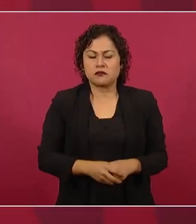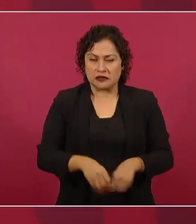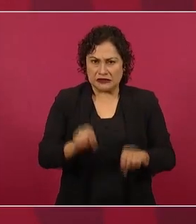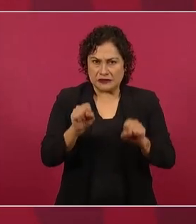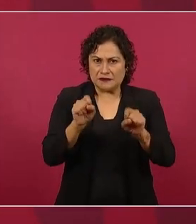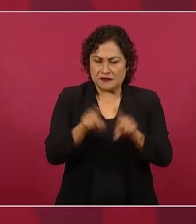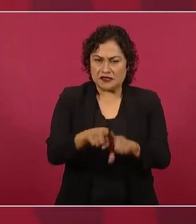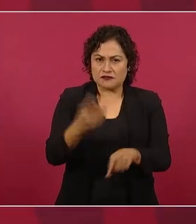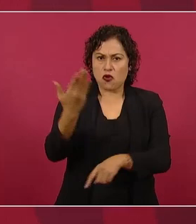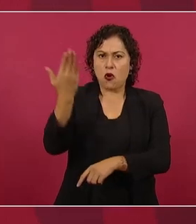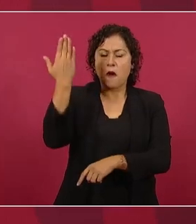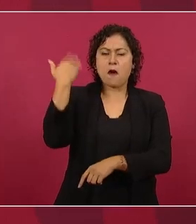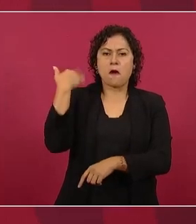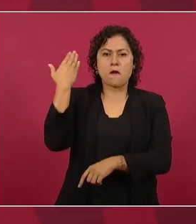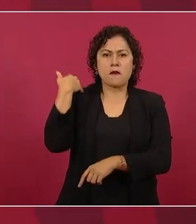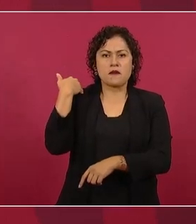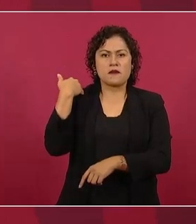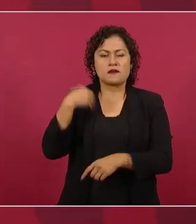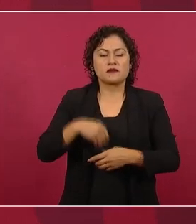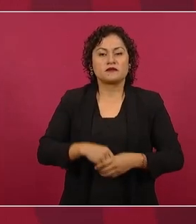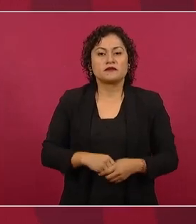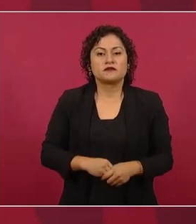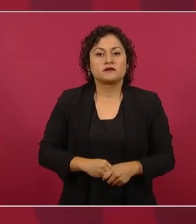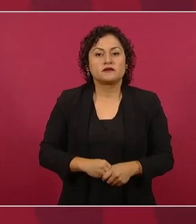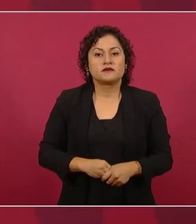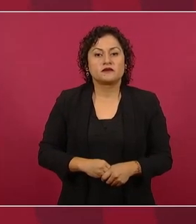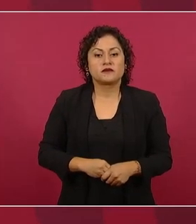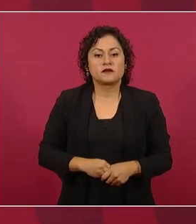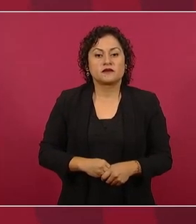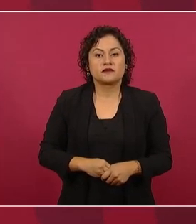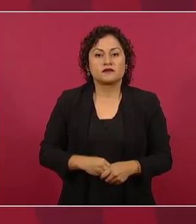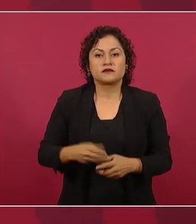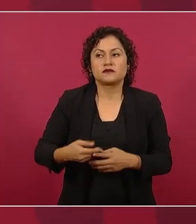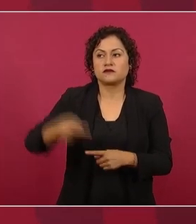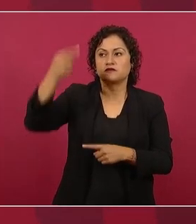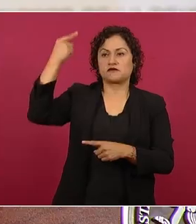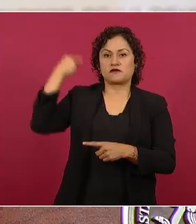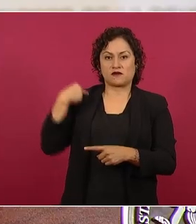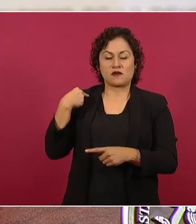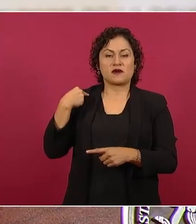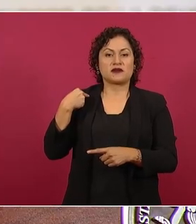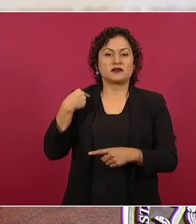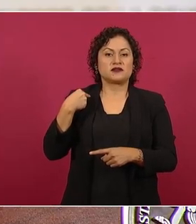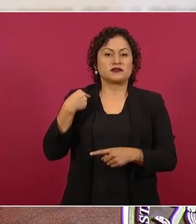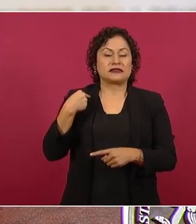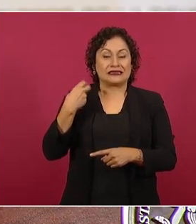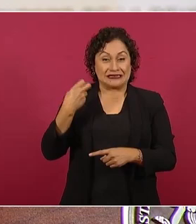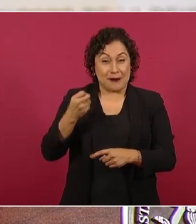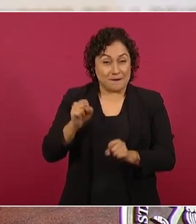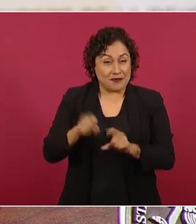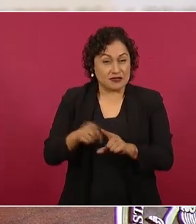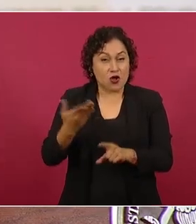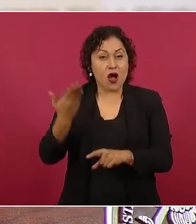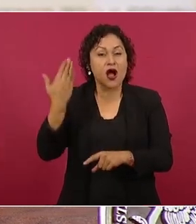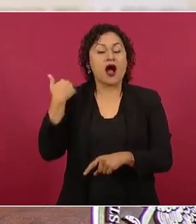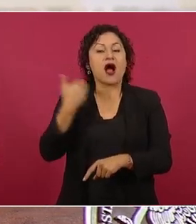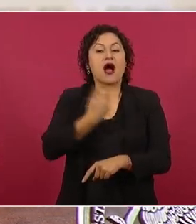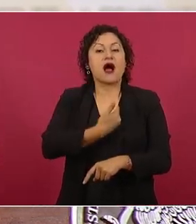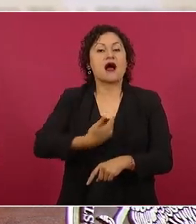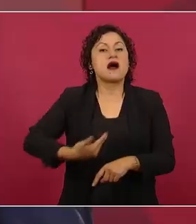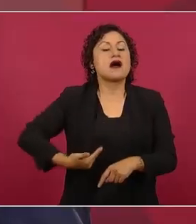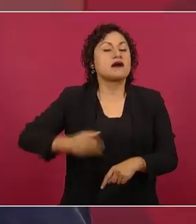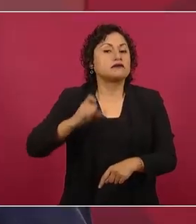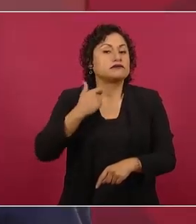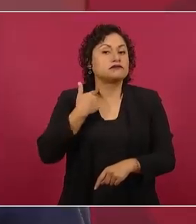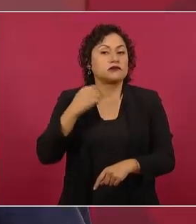presidente Peña. Si no se hubiese utilizado tanto dinero